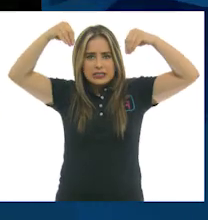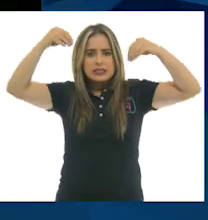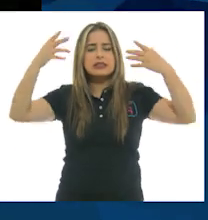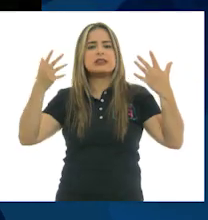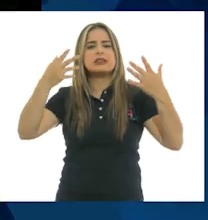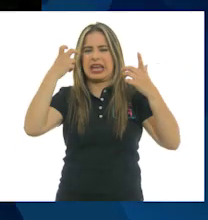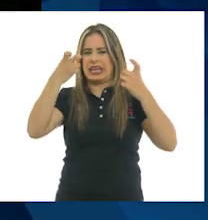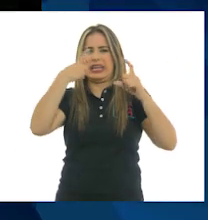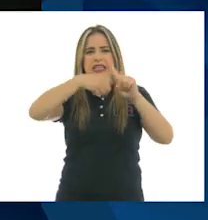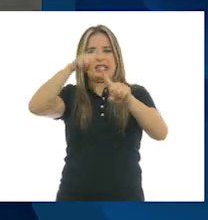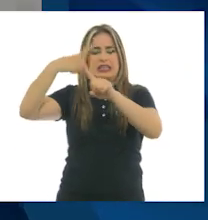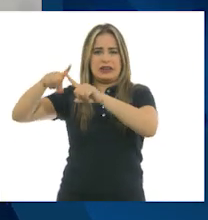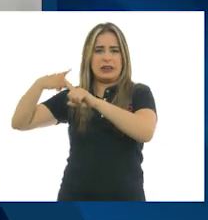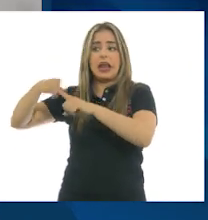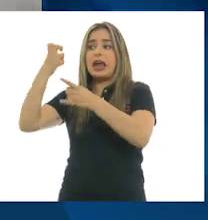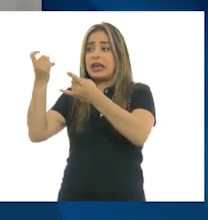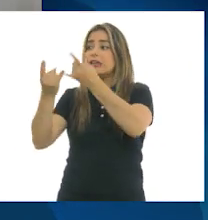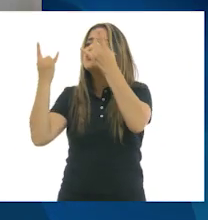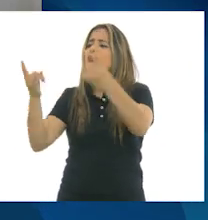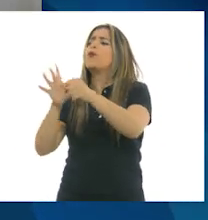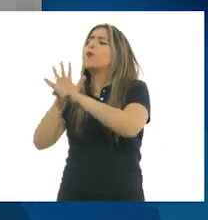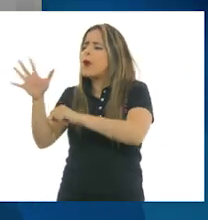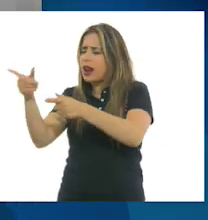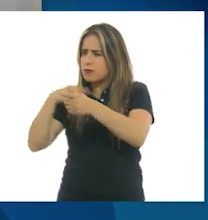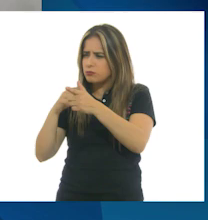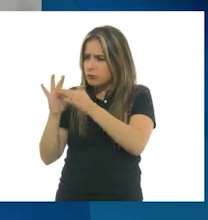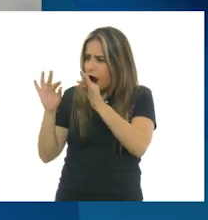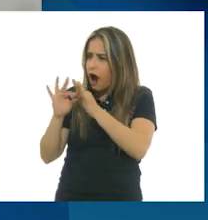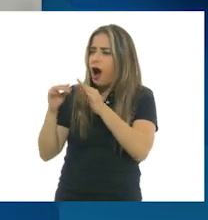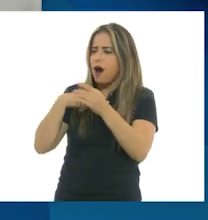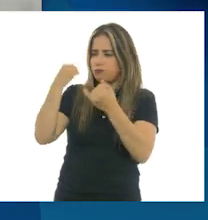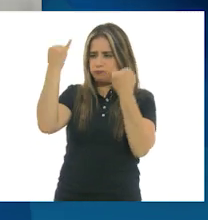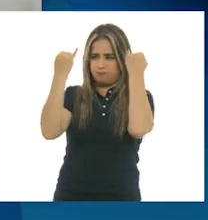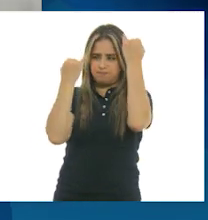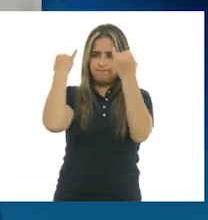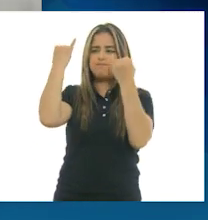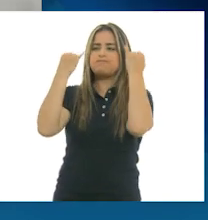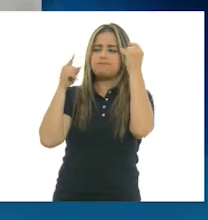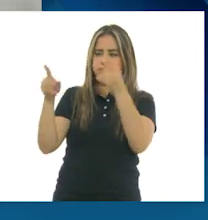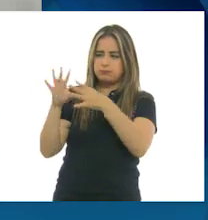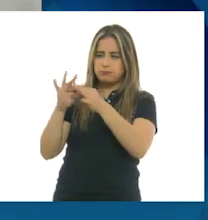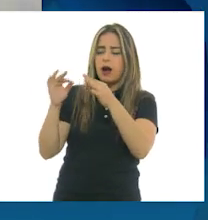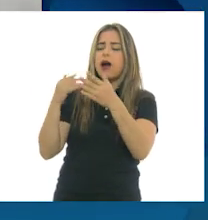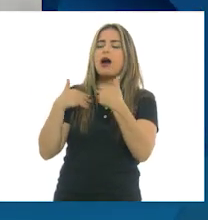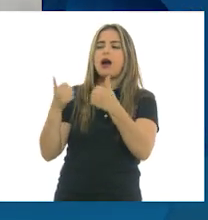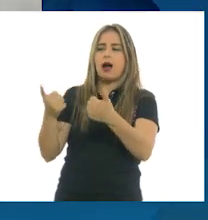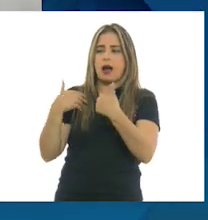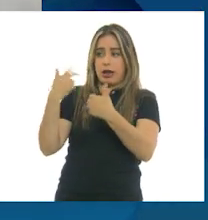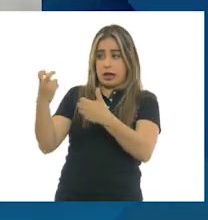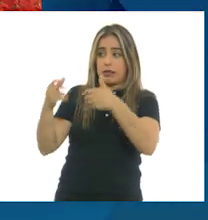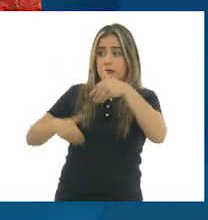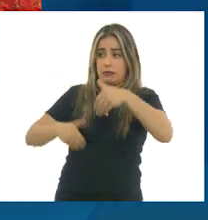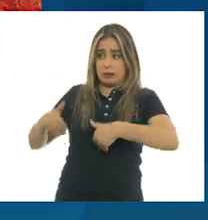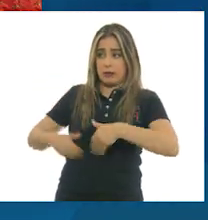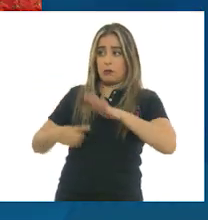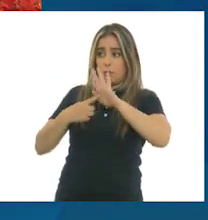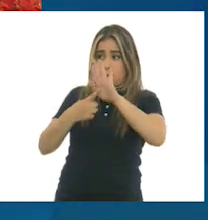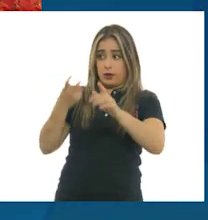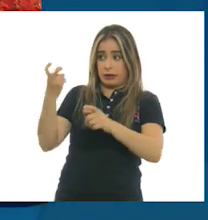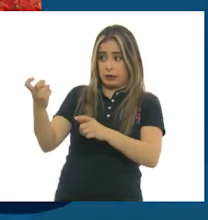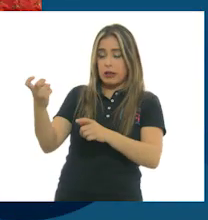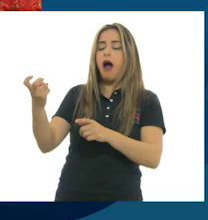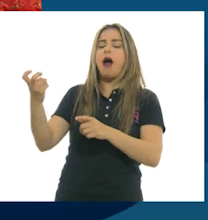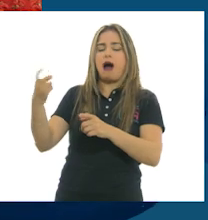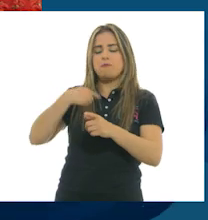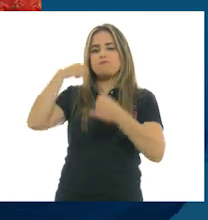autor de la historia nos está contando, es imaginado primero por un escenógrafo. Y luego, esto que él imaginó